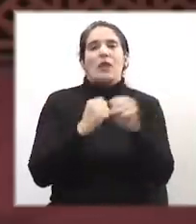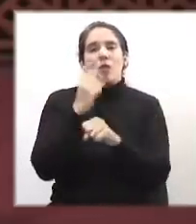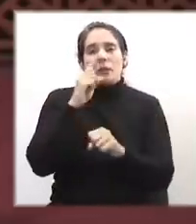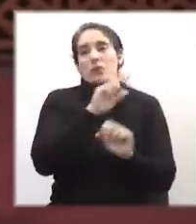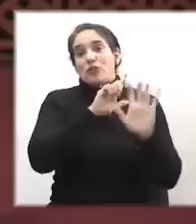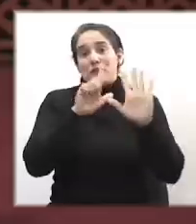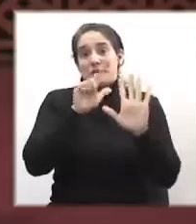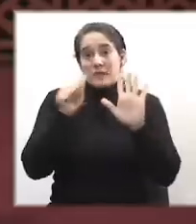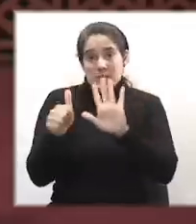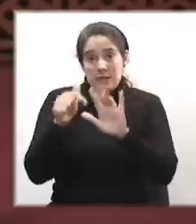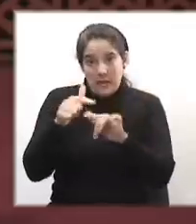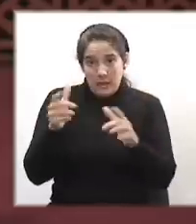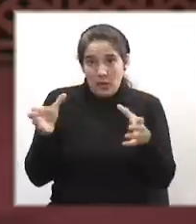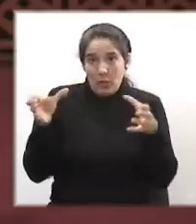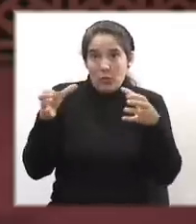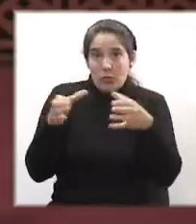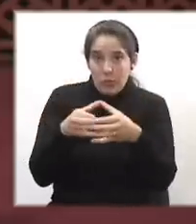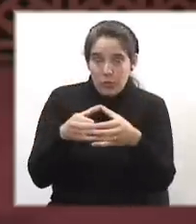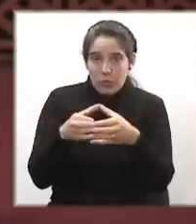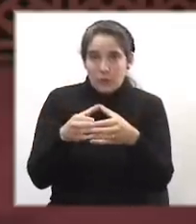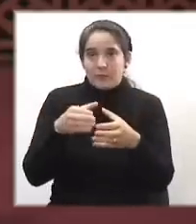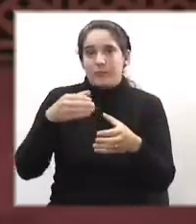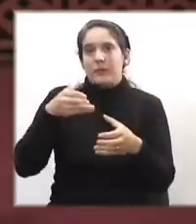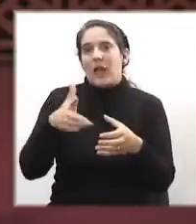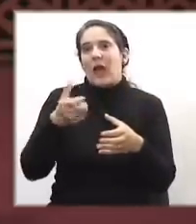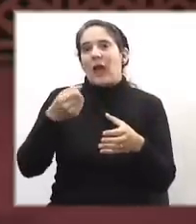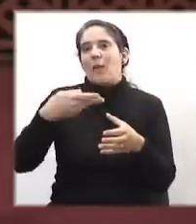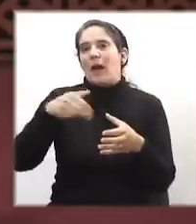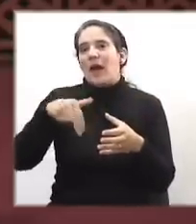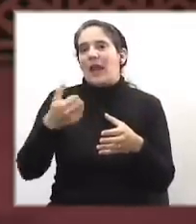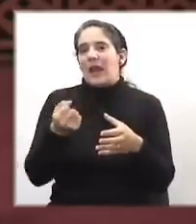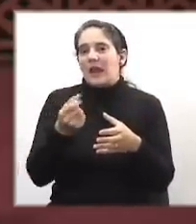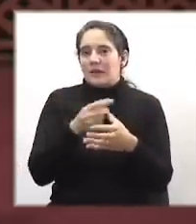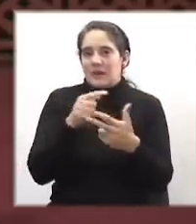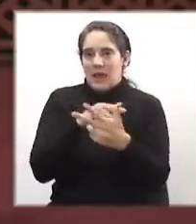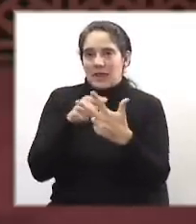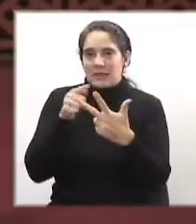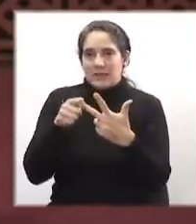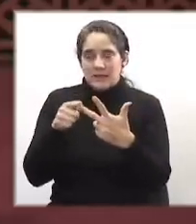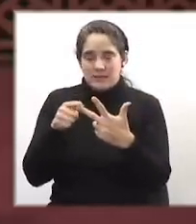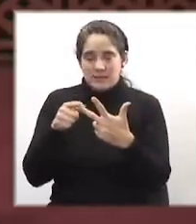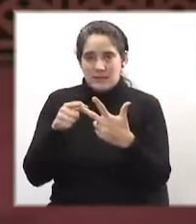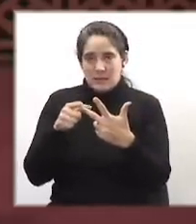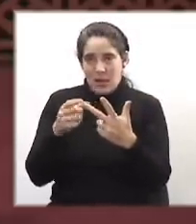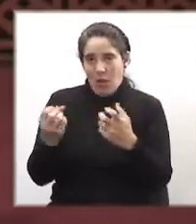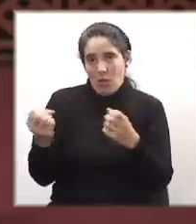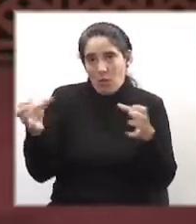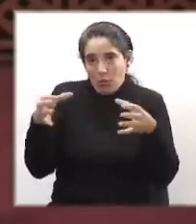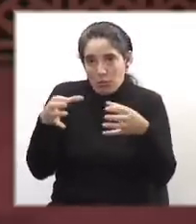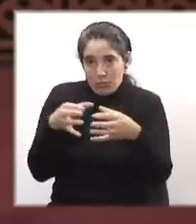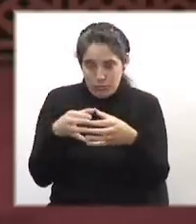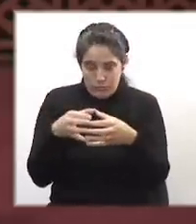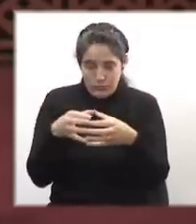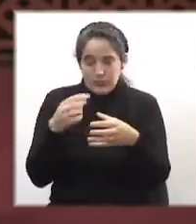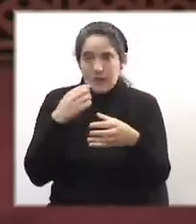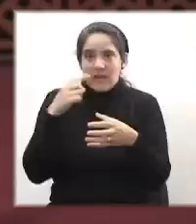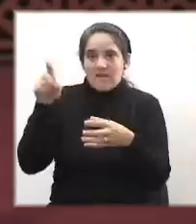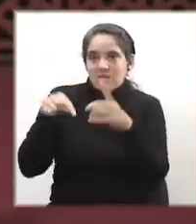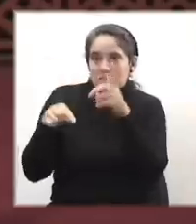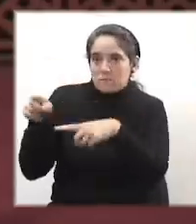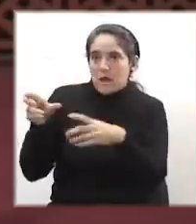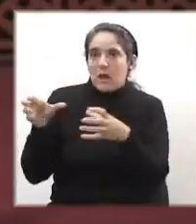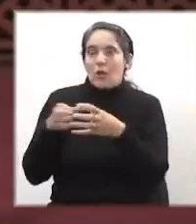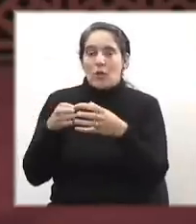reúne en La Habana la llamada primera tricontinental a la que asisten organizaciones y grupos